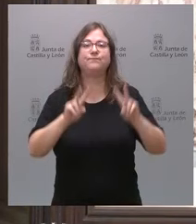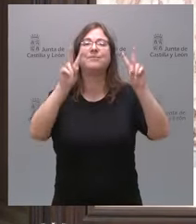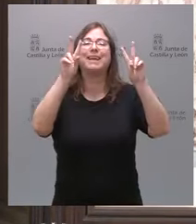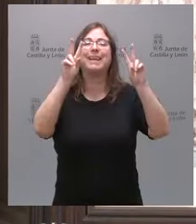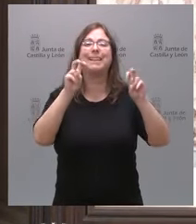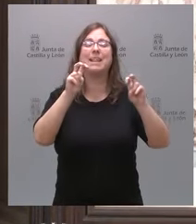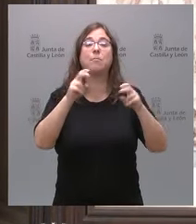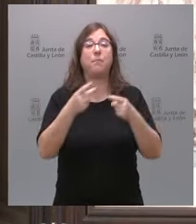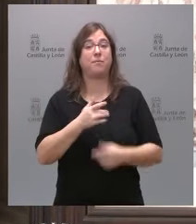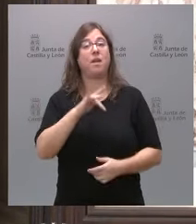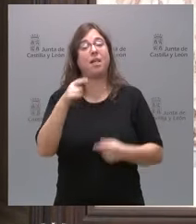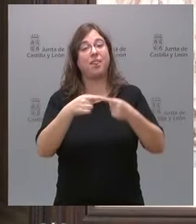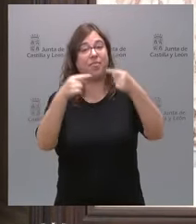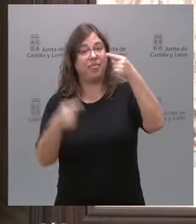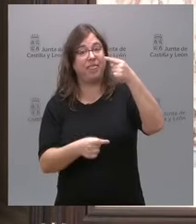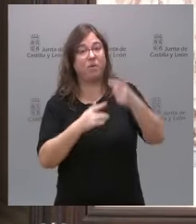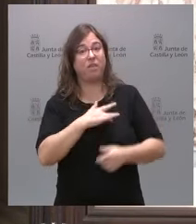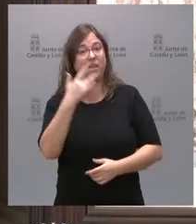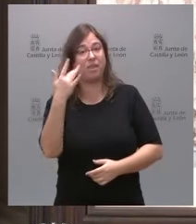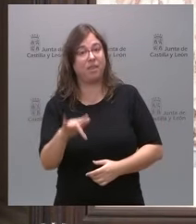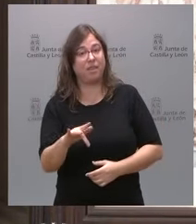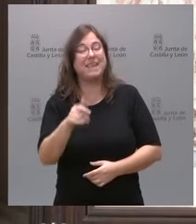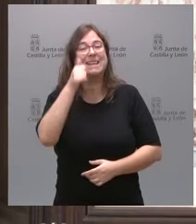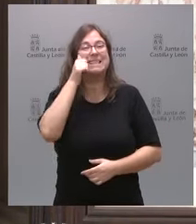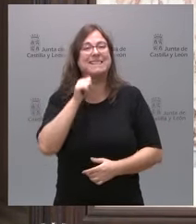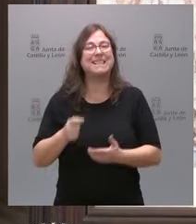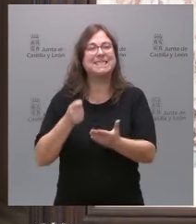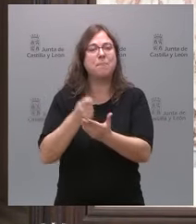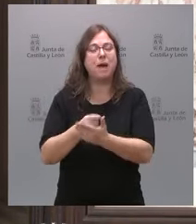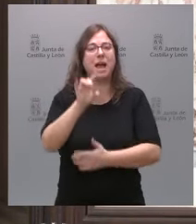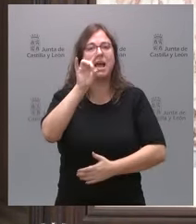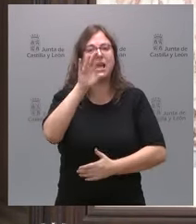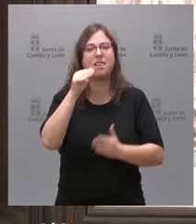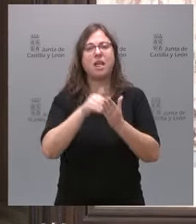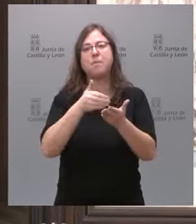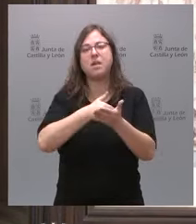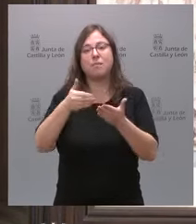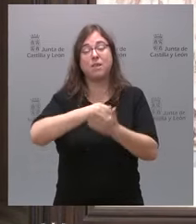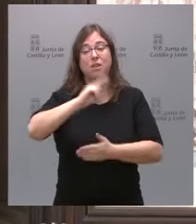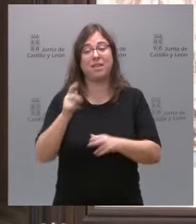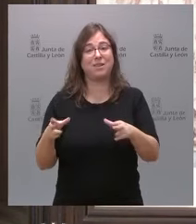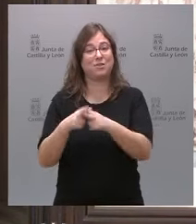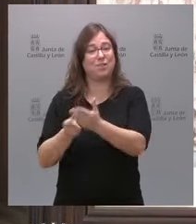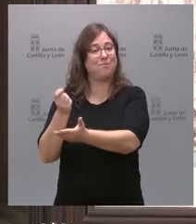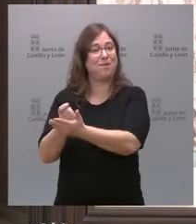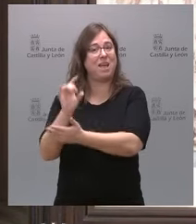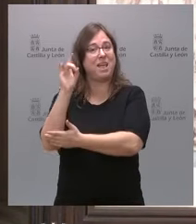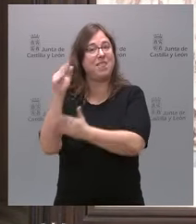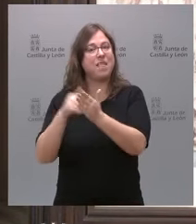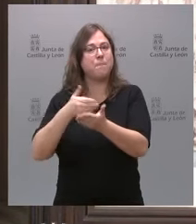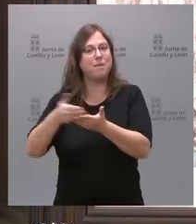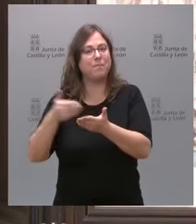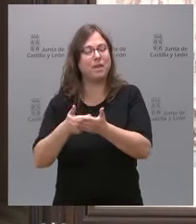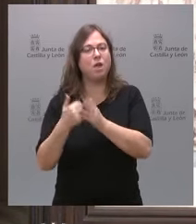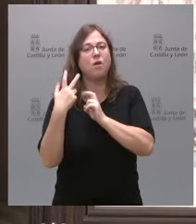perdón de la deuda, Sánchez paga 15.000 millones de euros a sus socios con los impuestos de